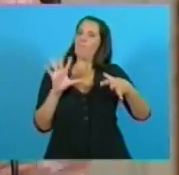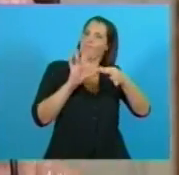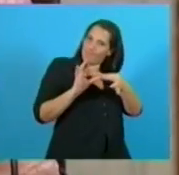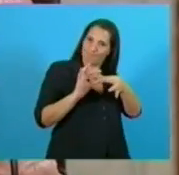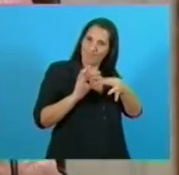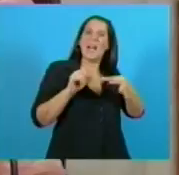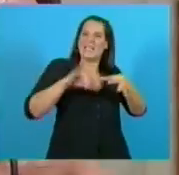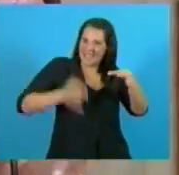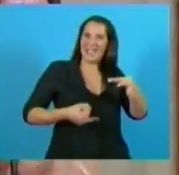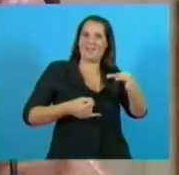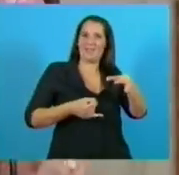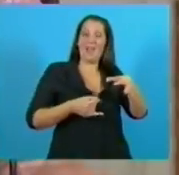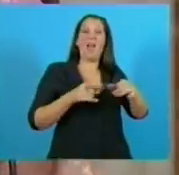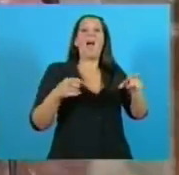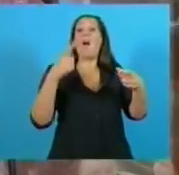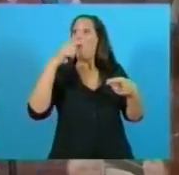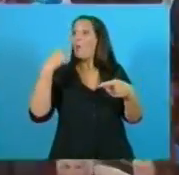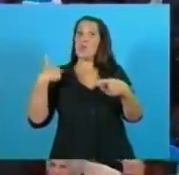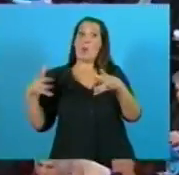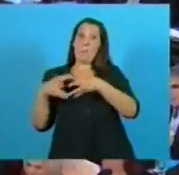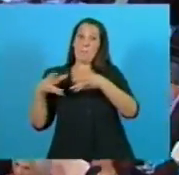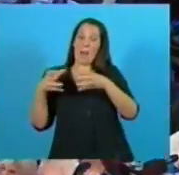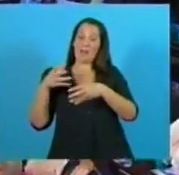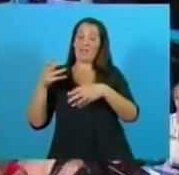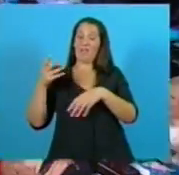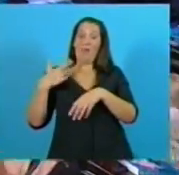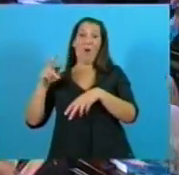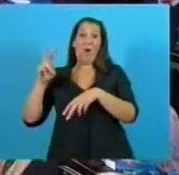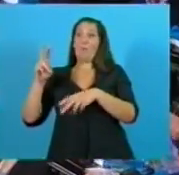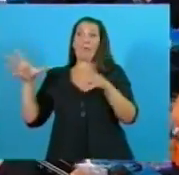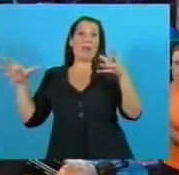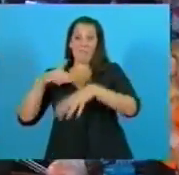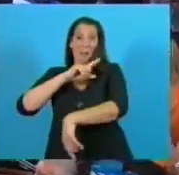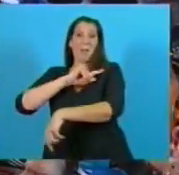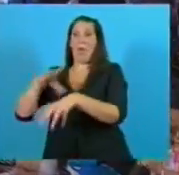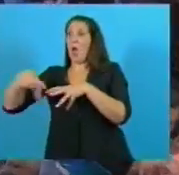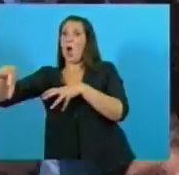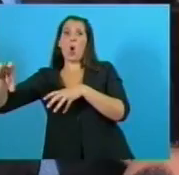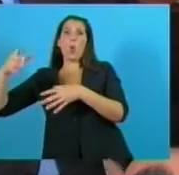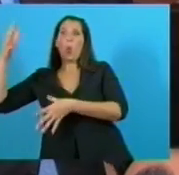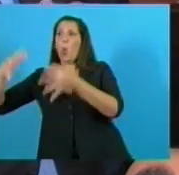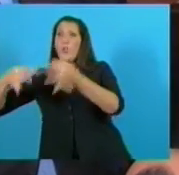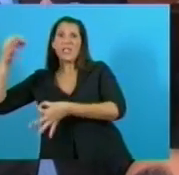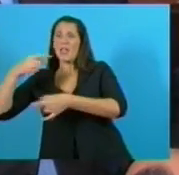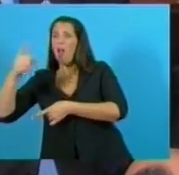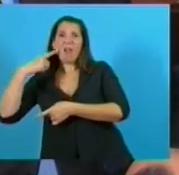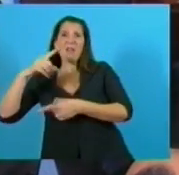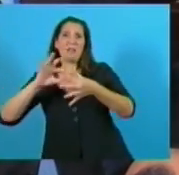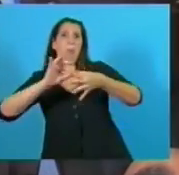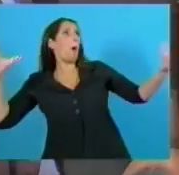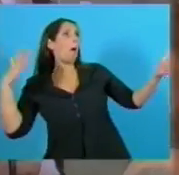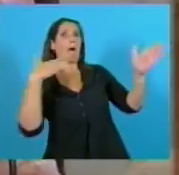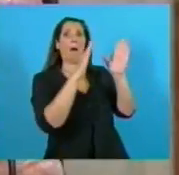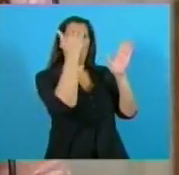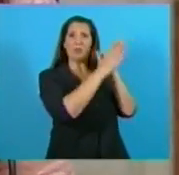últimamente el partido judicial se ha independizado, pero de la Constitución, se ha independizado de las